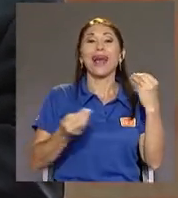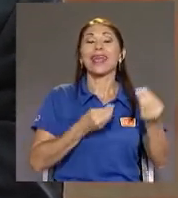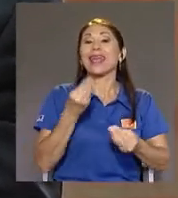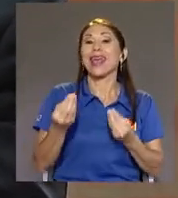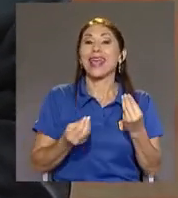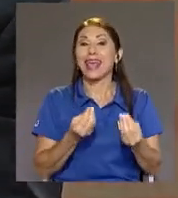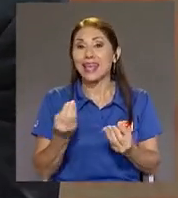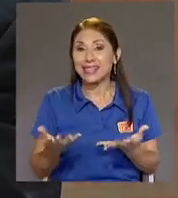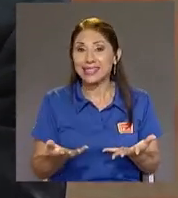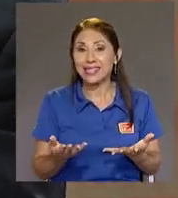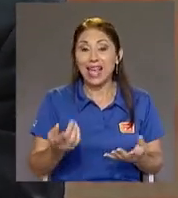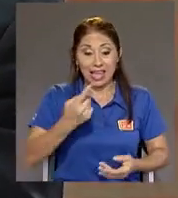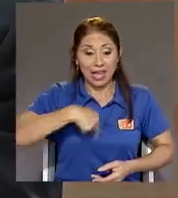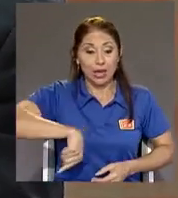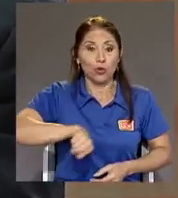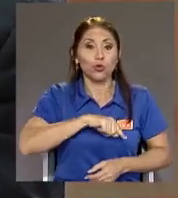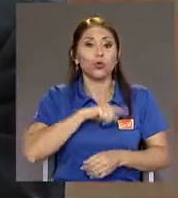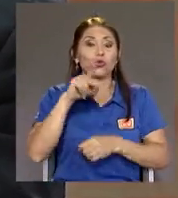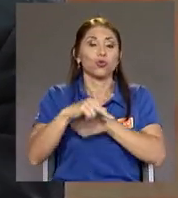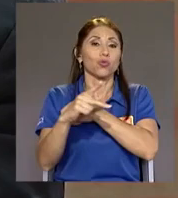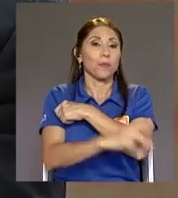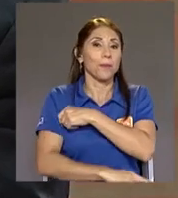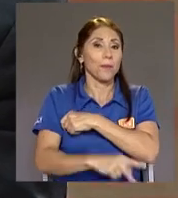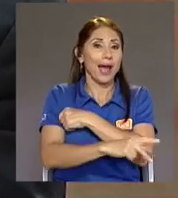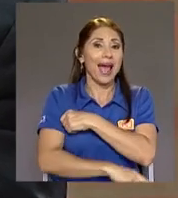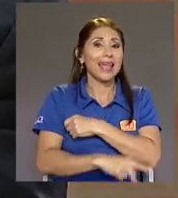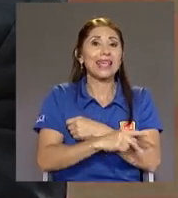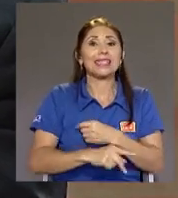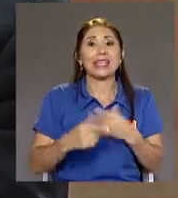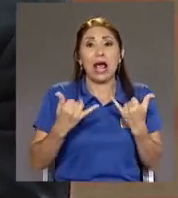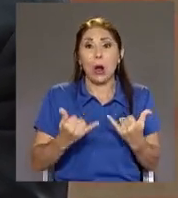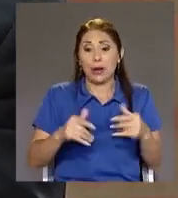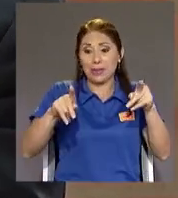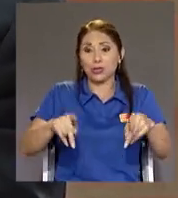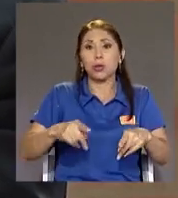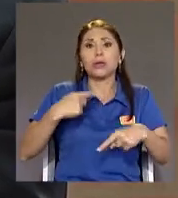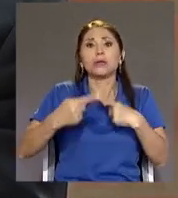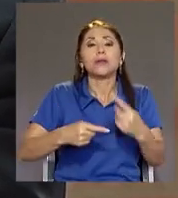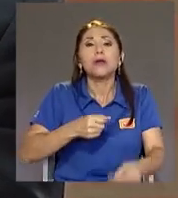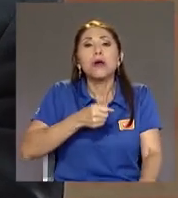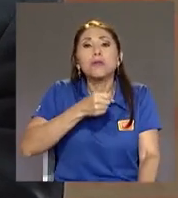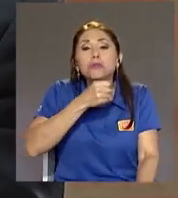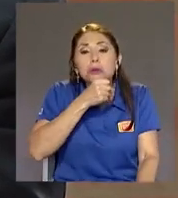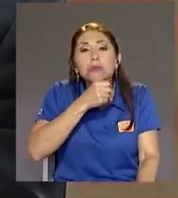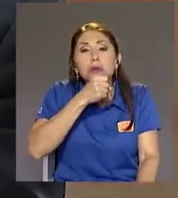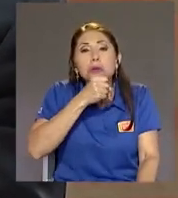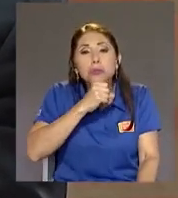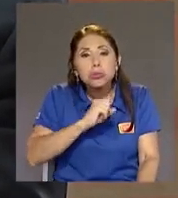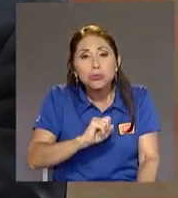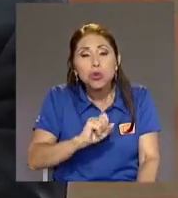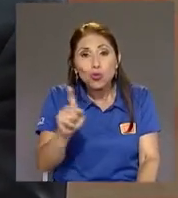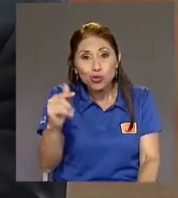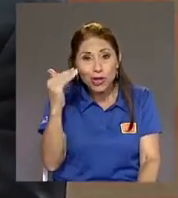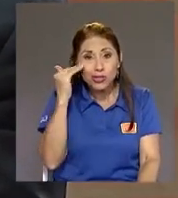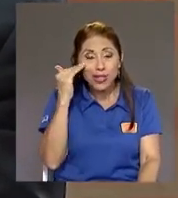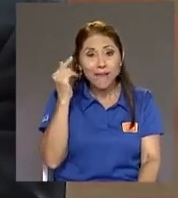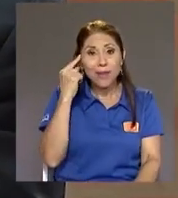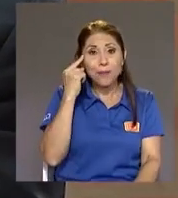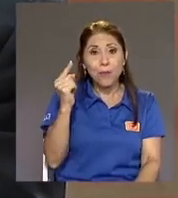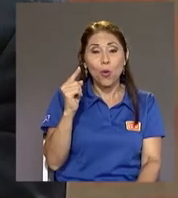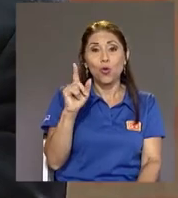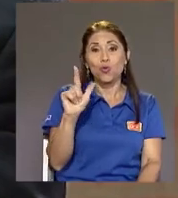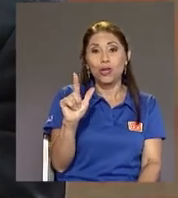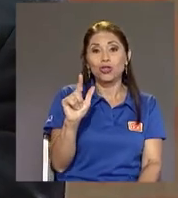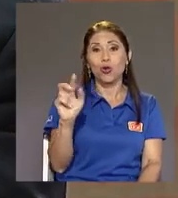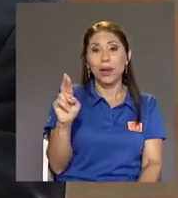Demográficamente Somos un país Extremadamente Longevo Usted lo sabe Por don Luis José Ero Bigby Que somos Los